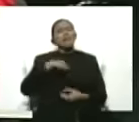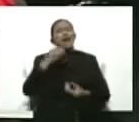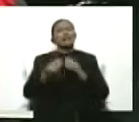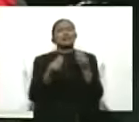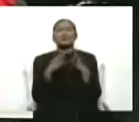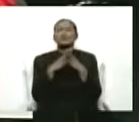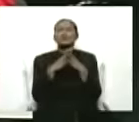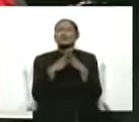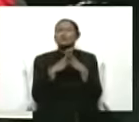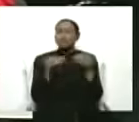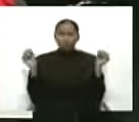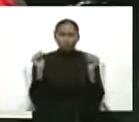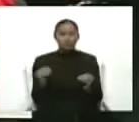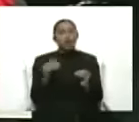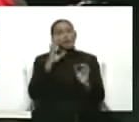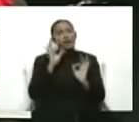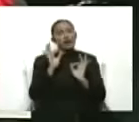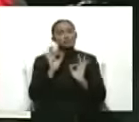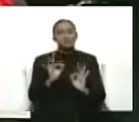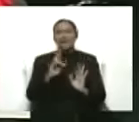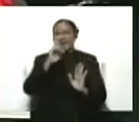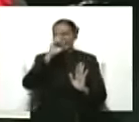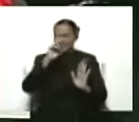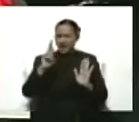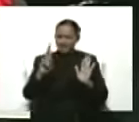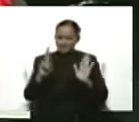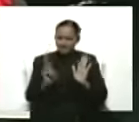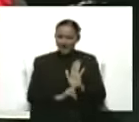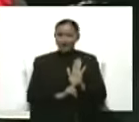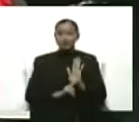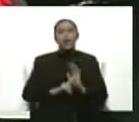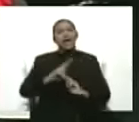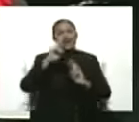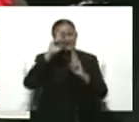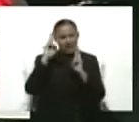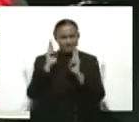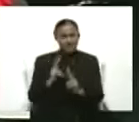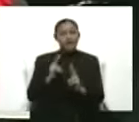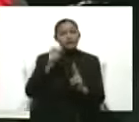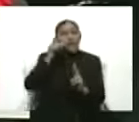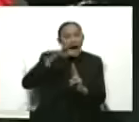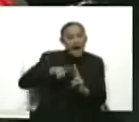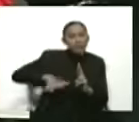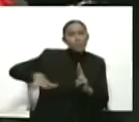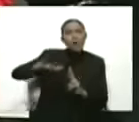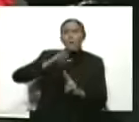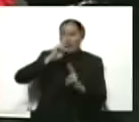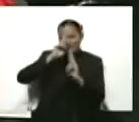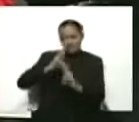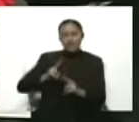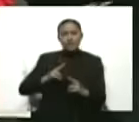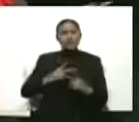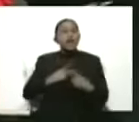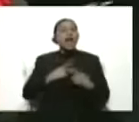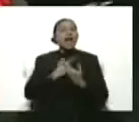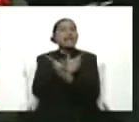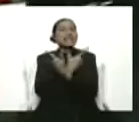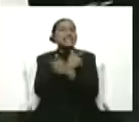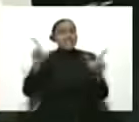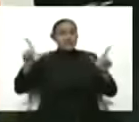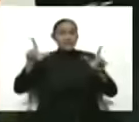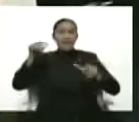posible para que se respete la voluntad del pueblo soberano y pueda expresar su voluntad